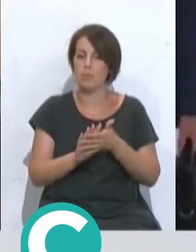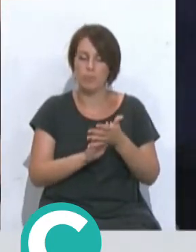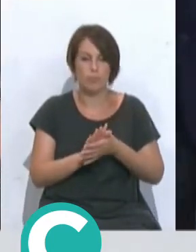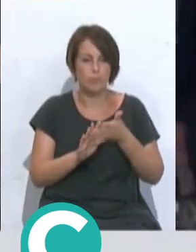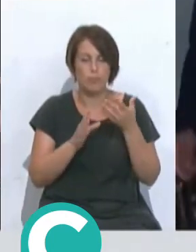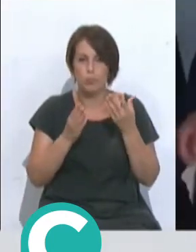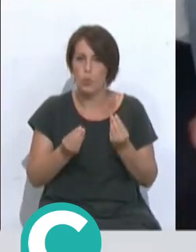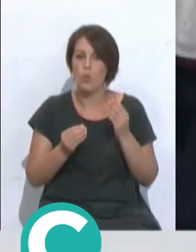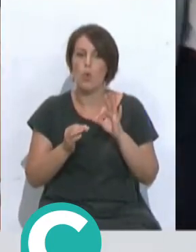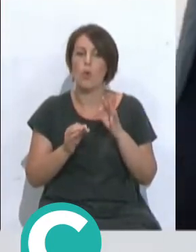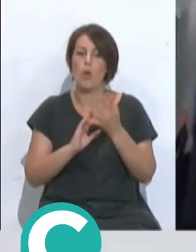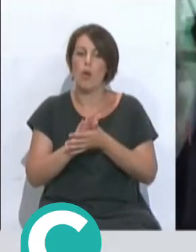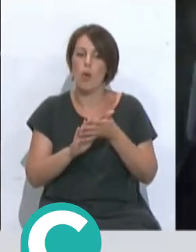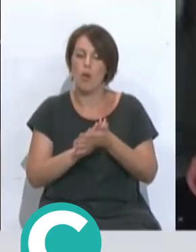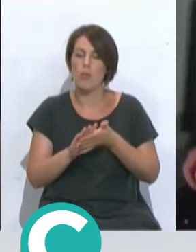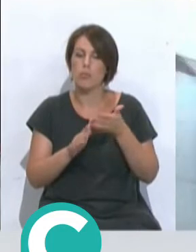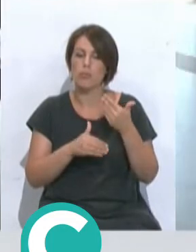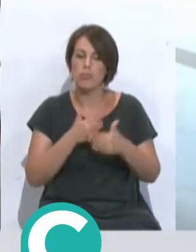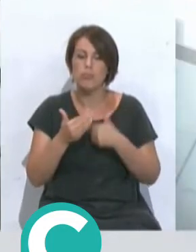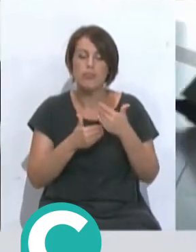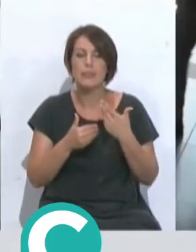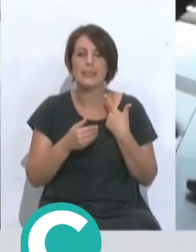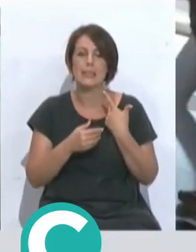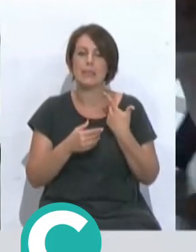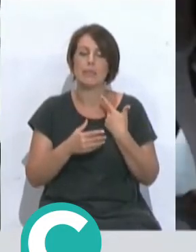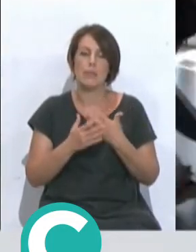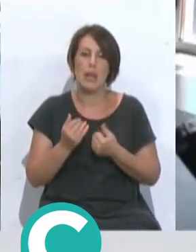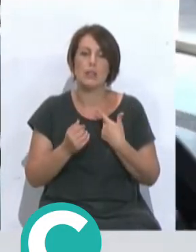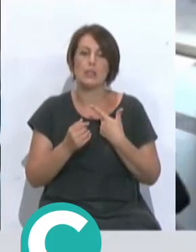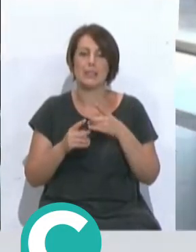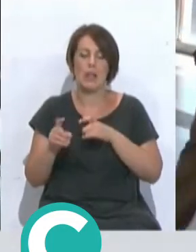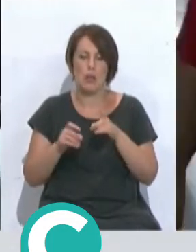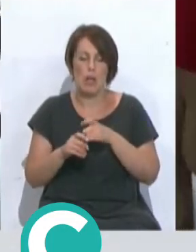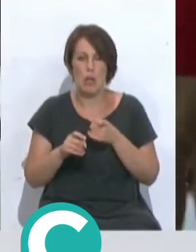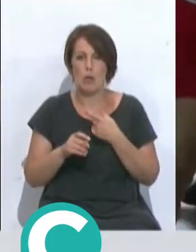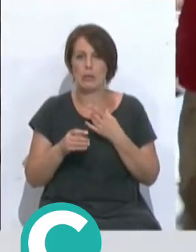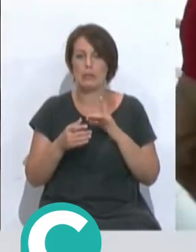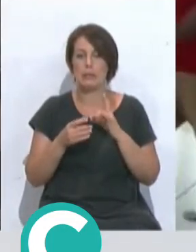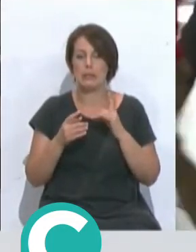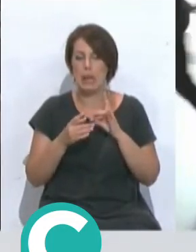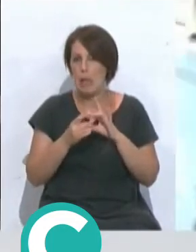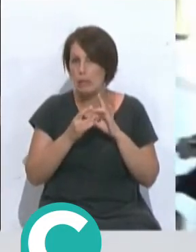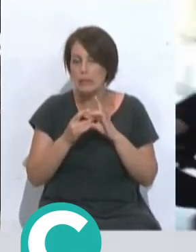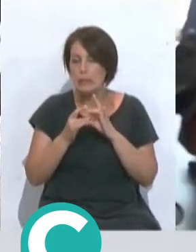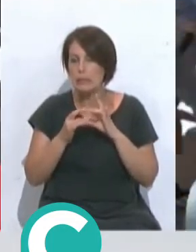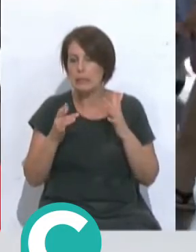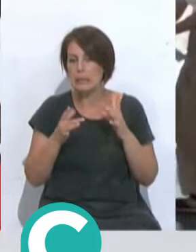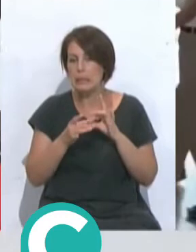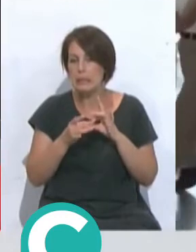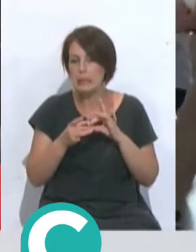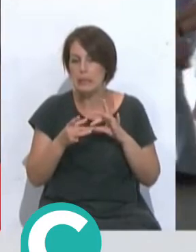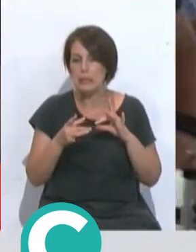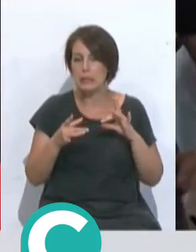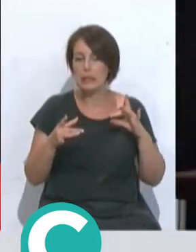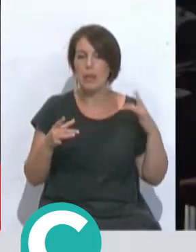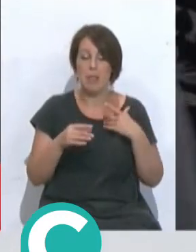mucho, se viene hablando mucho de ese desgaste de la relación con el seleccionador. Bueno, al final, lo decías tú de manera muy natural, al